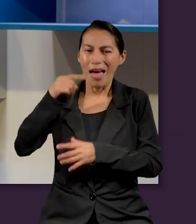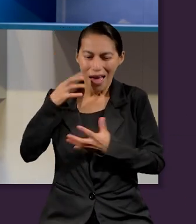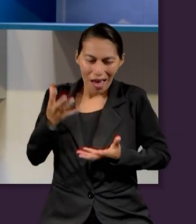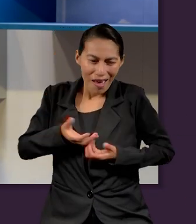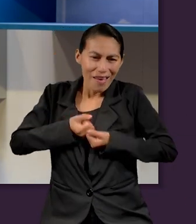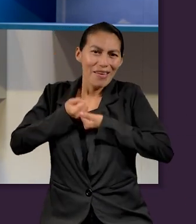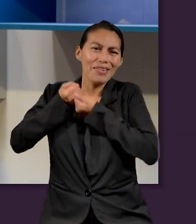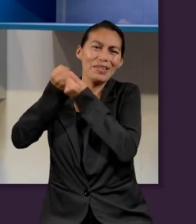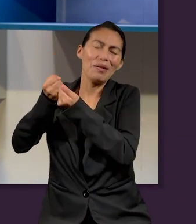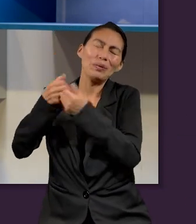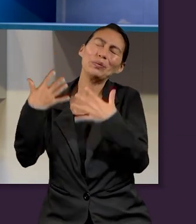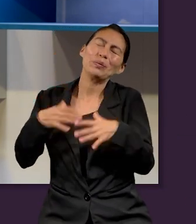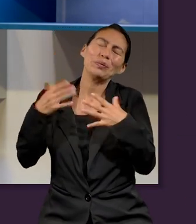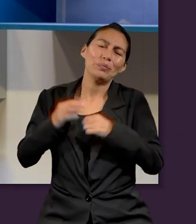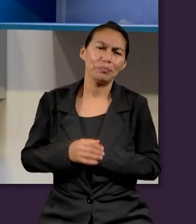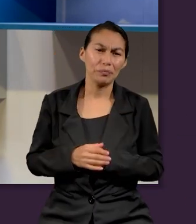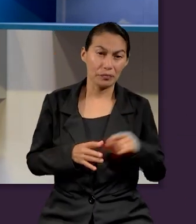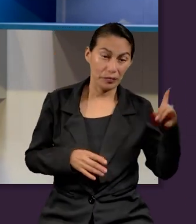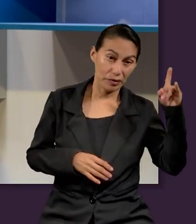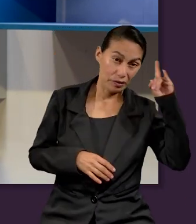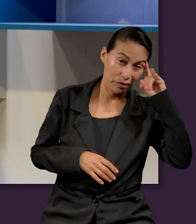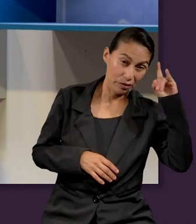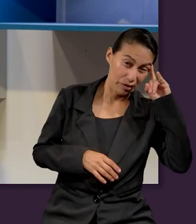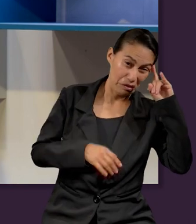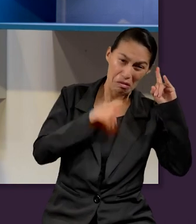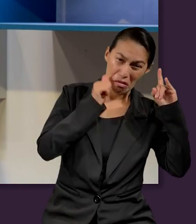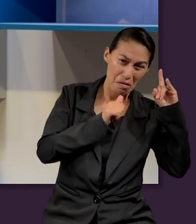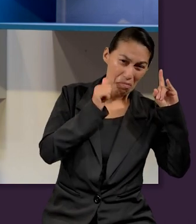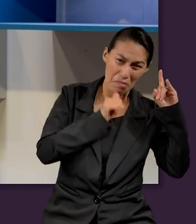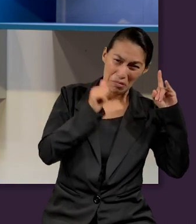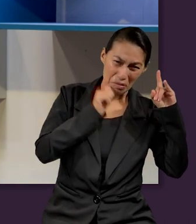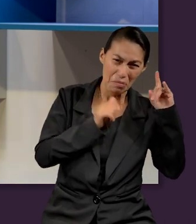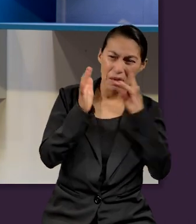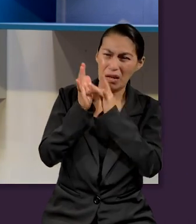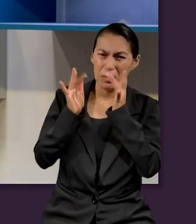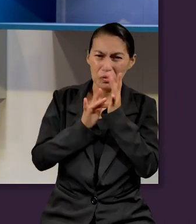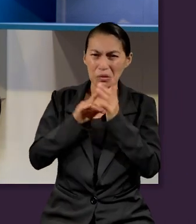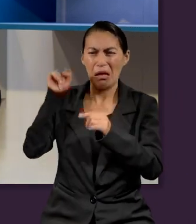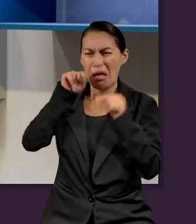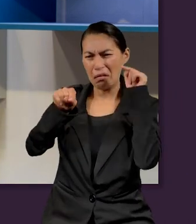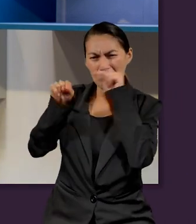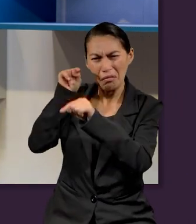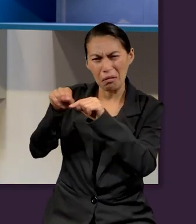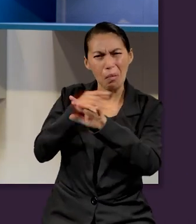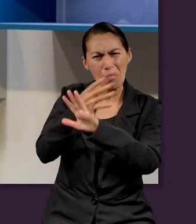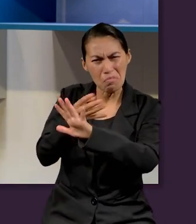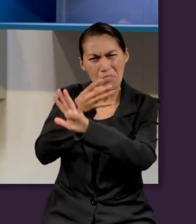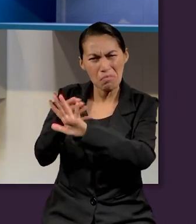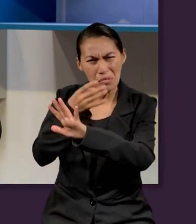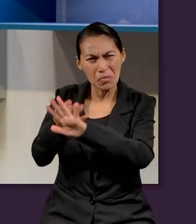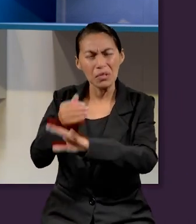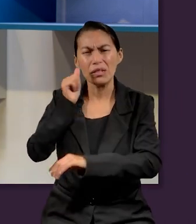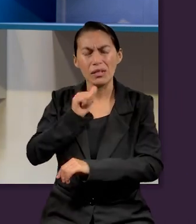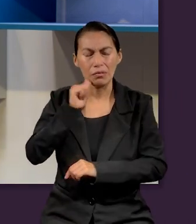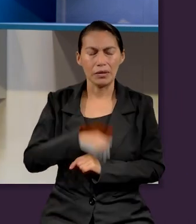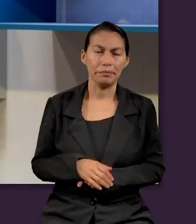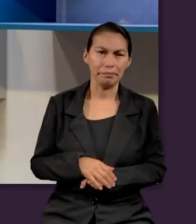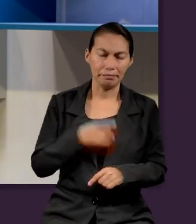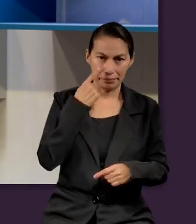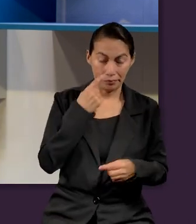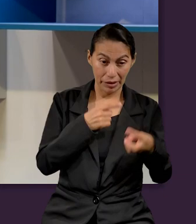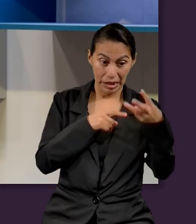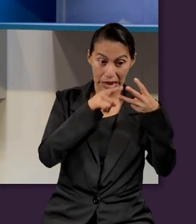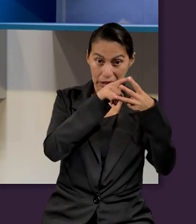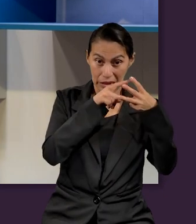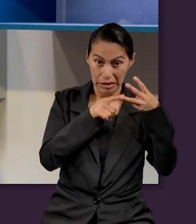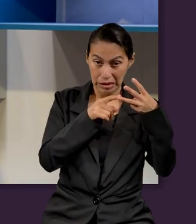fue acosado, fue atacado todo el tiempo por Satanás. De hecho, en su ministerio terrenal hubo tres momentos de un encuentro